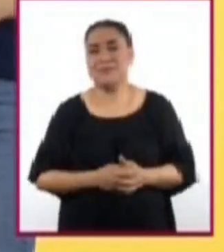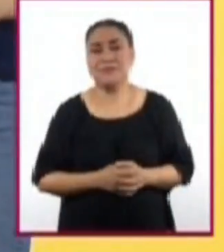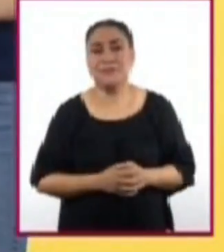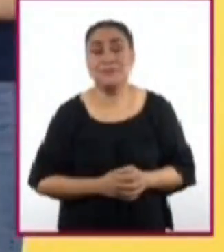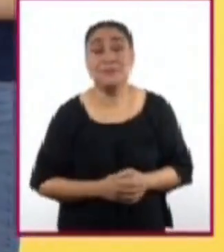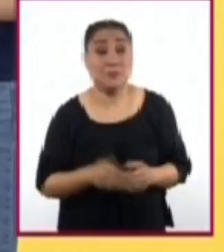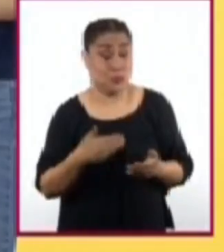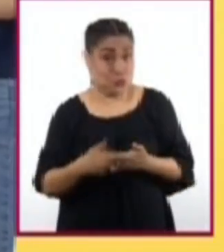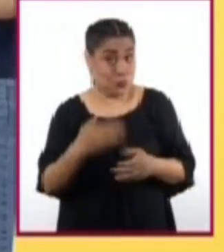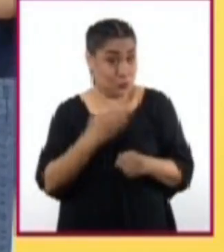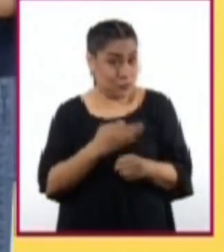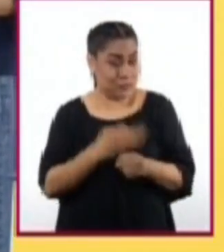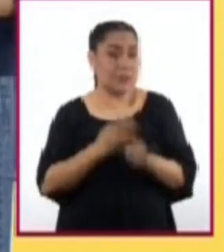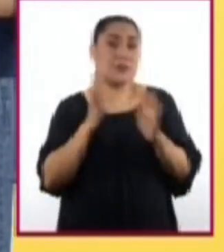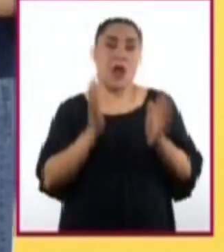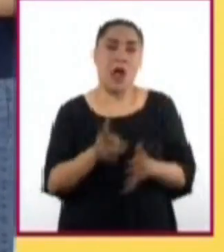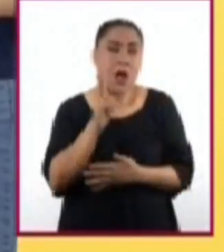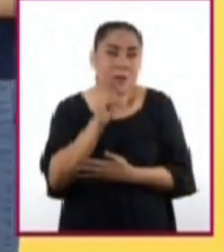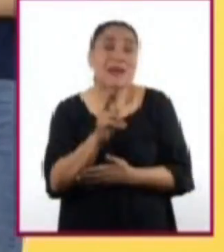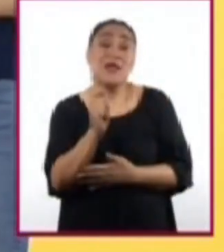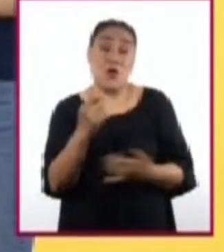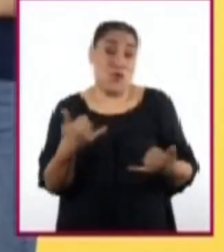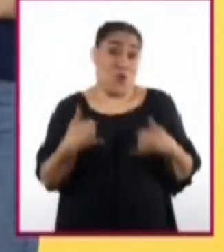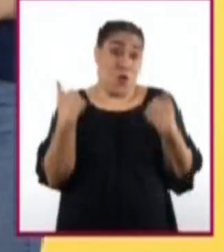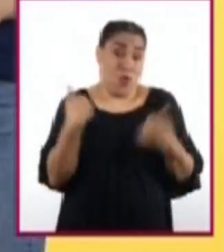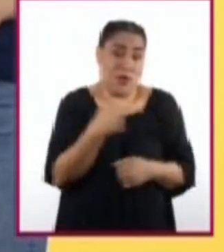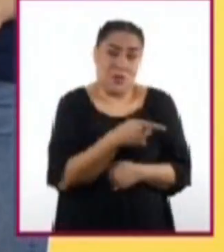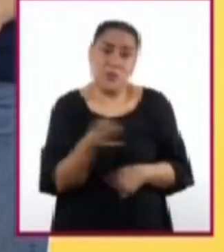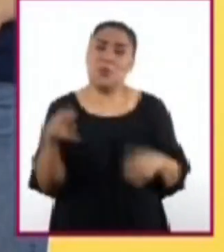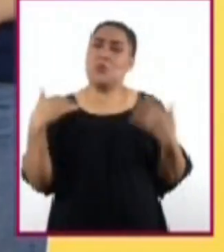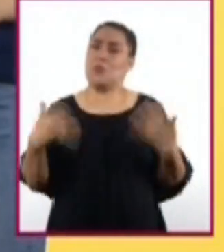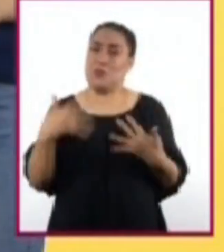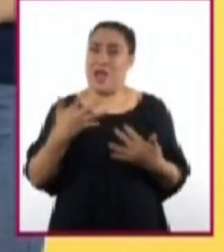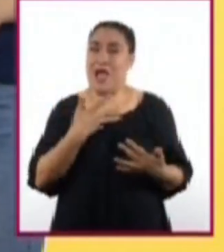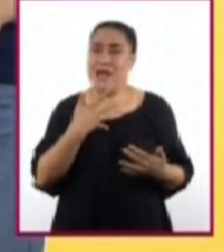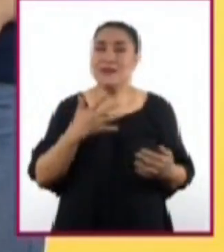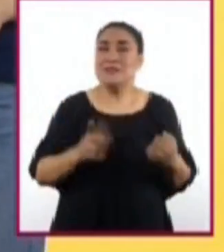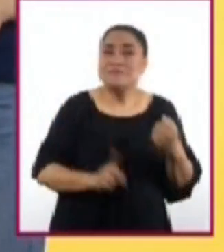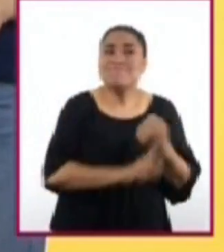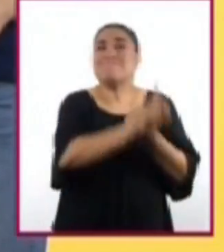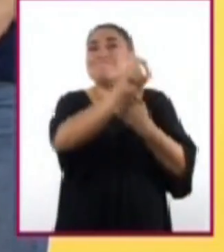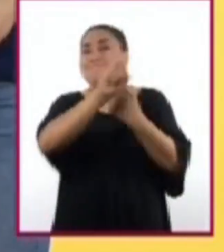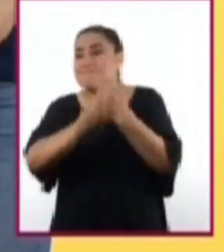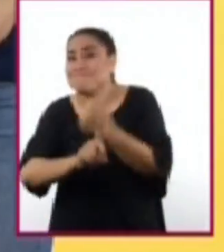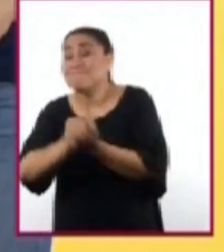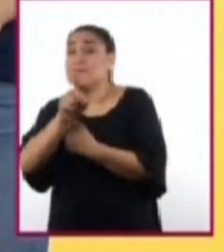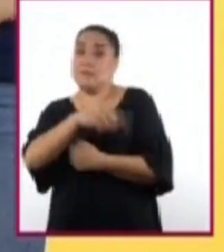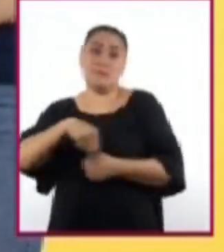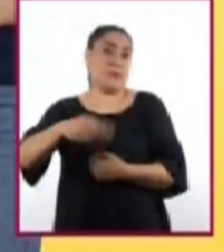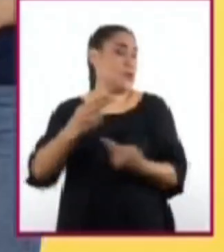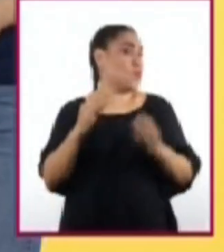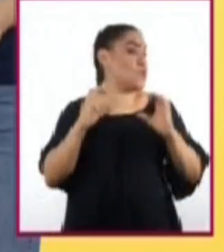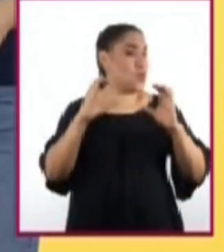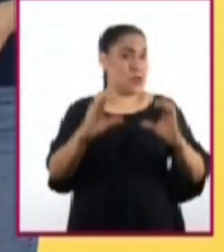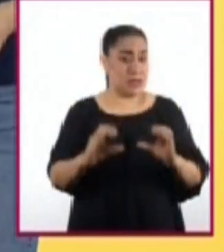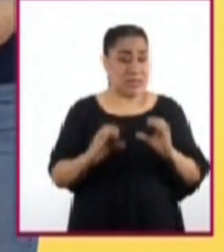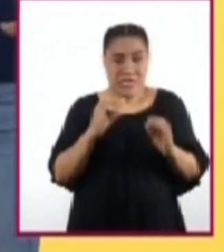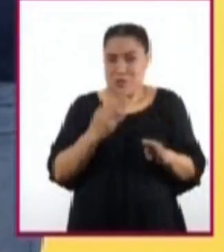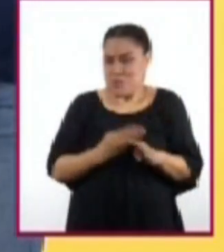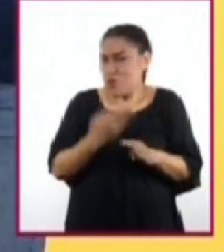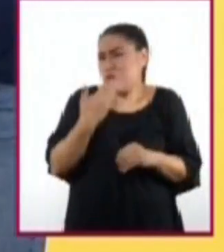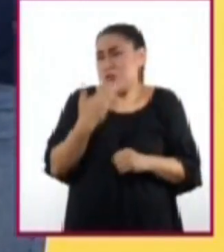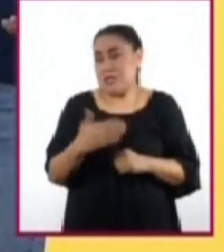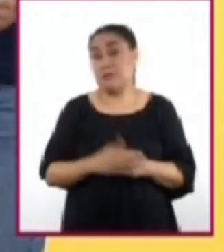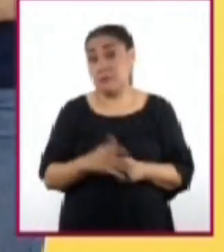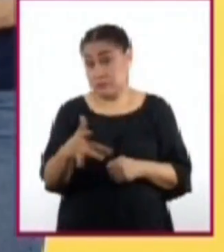Ahora sabemos que durante la adolescencia existen diversos riesgos ante los que debemos cuidarnos de manera integral.